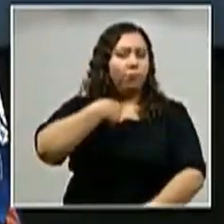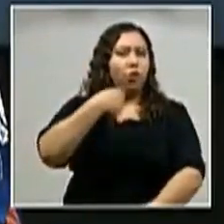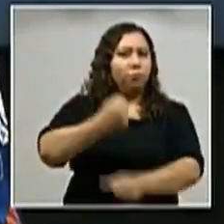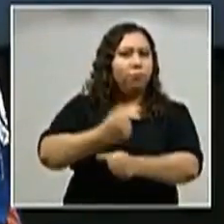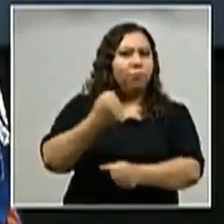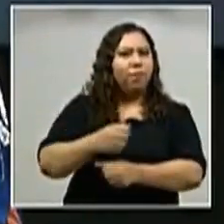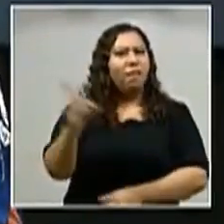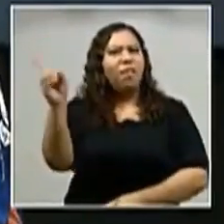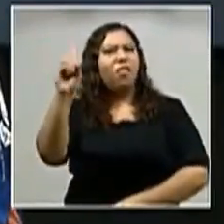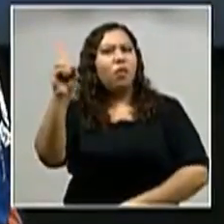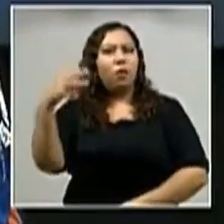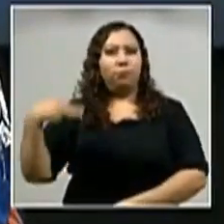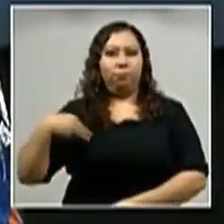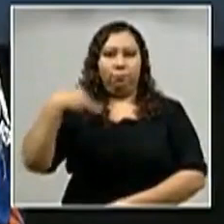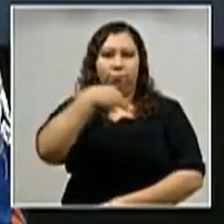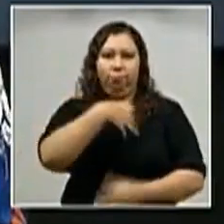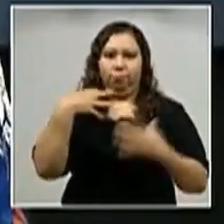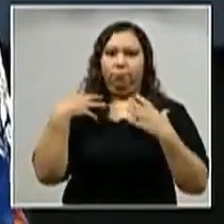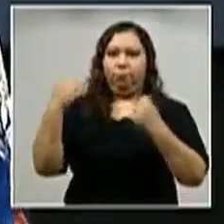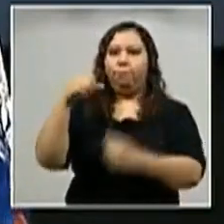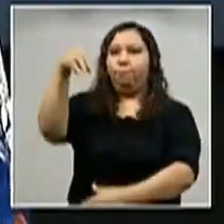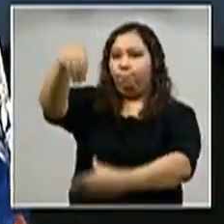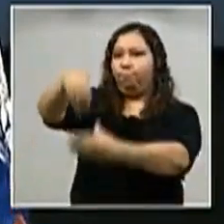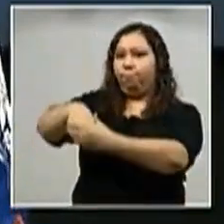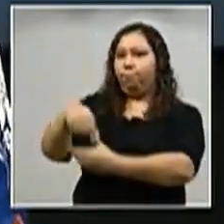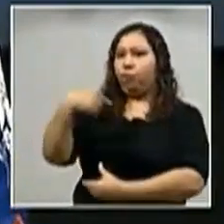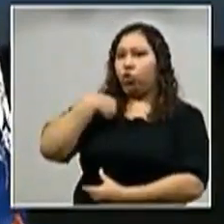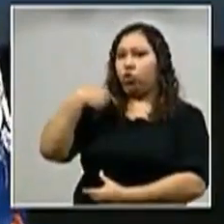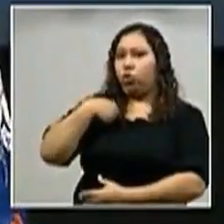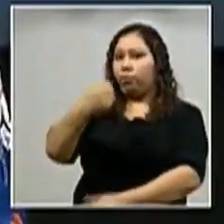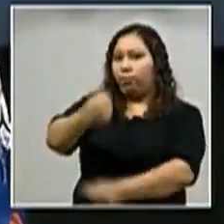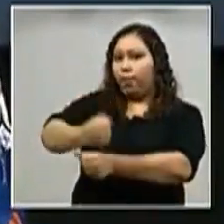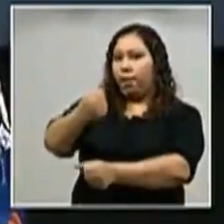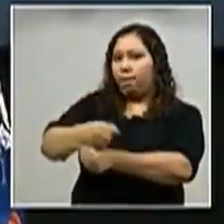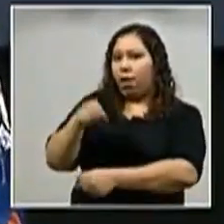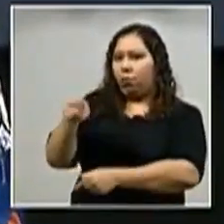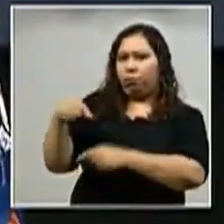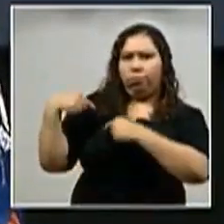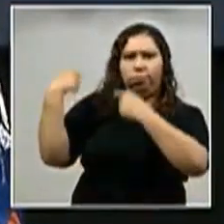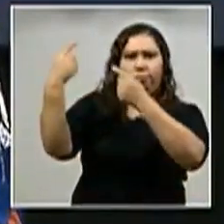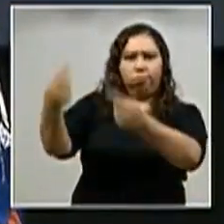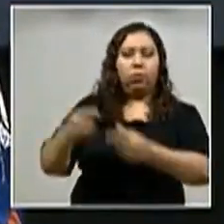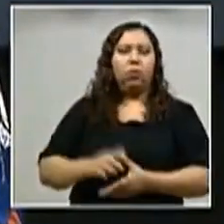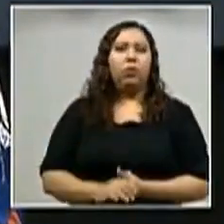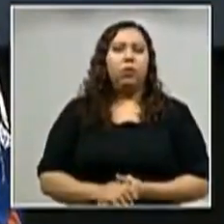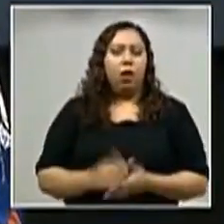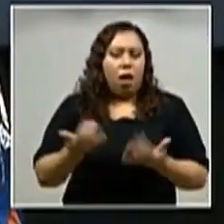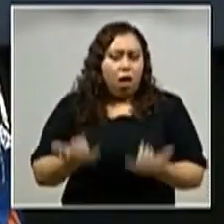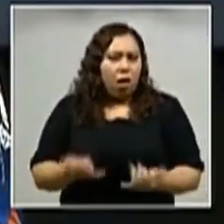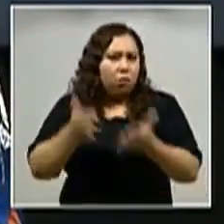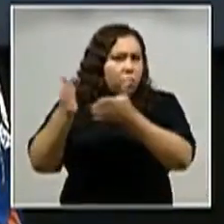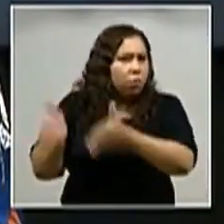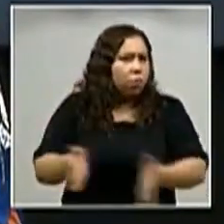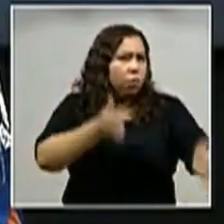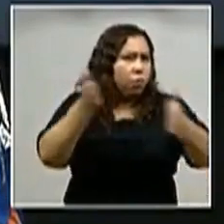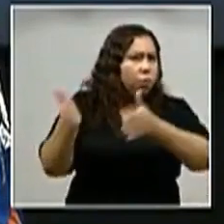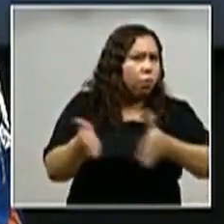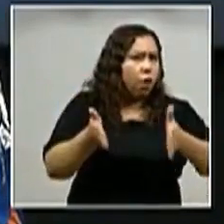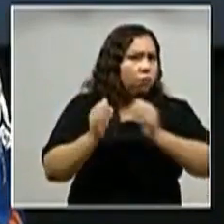y dentro de lo que es la estrategia que vamos a implementar en conjunto es